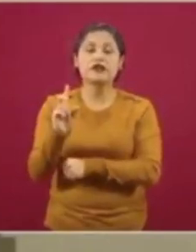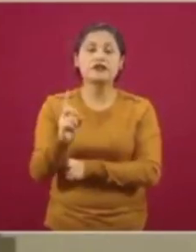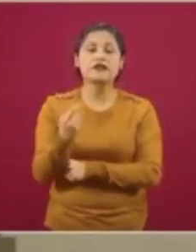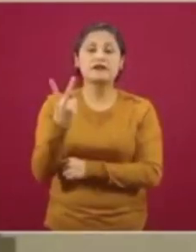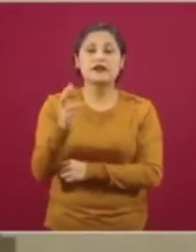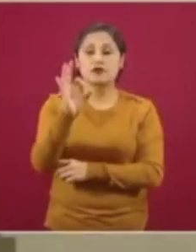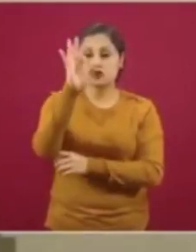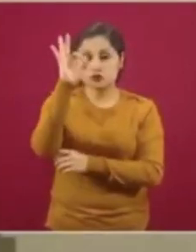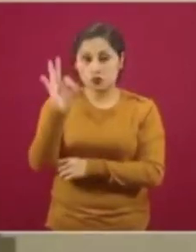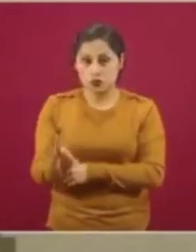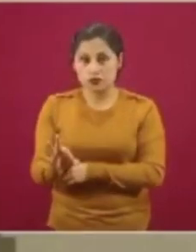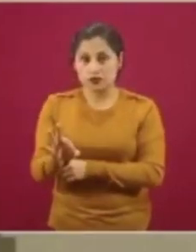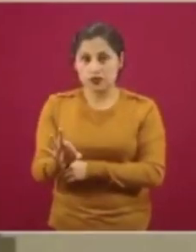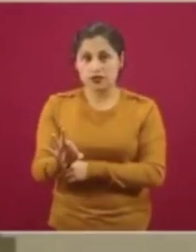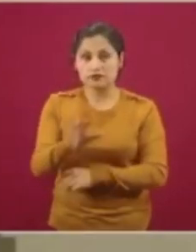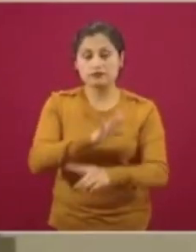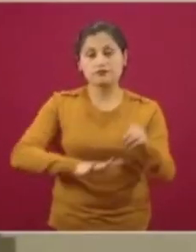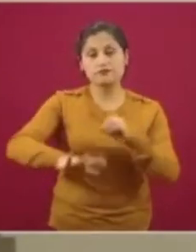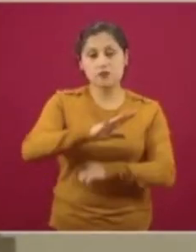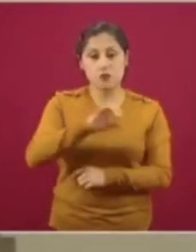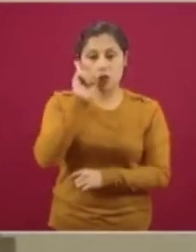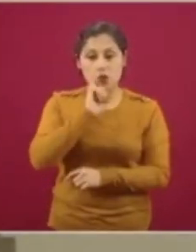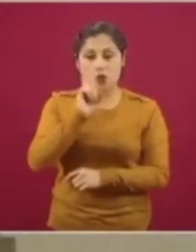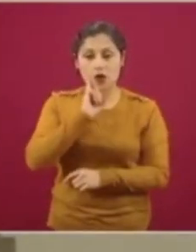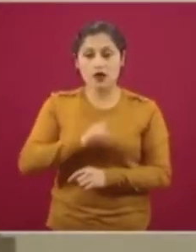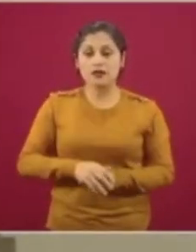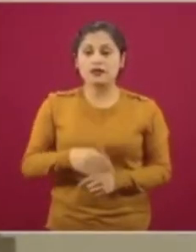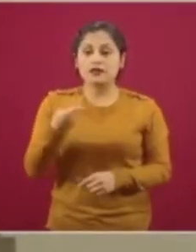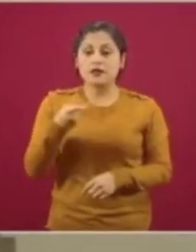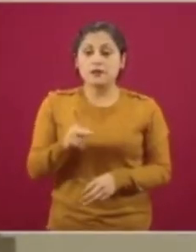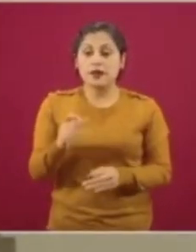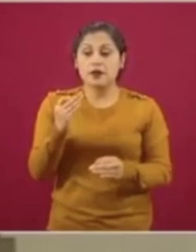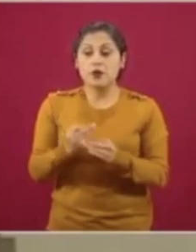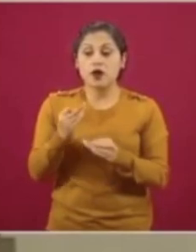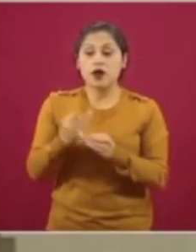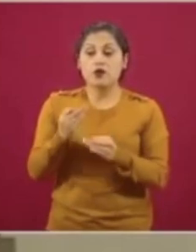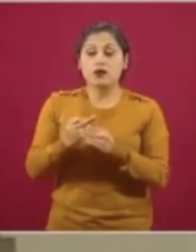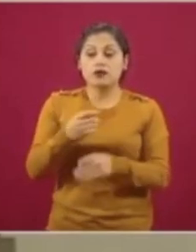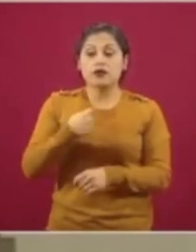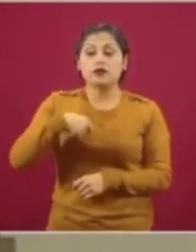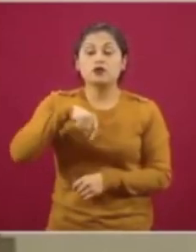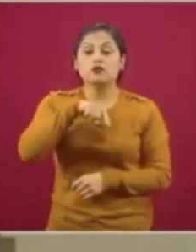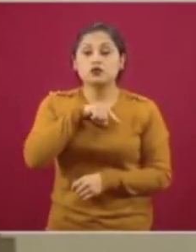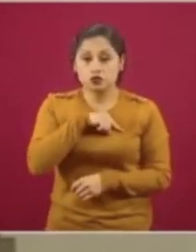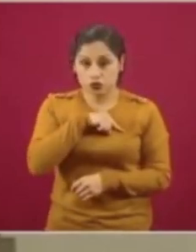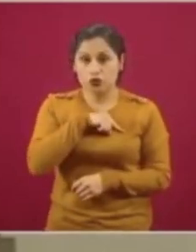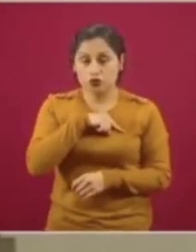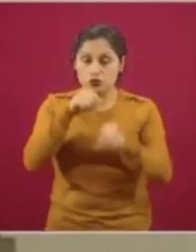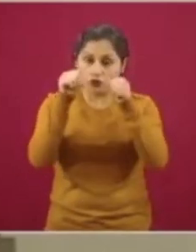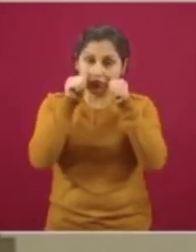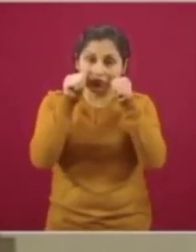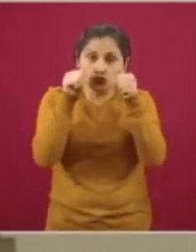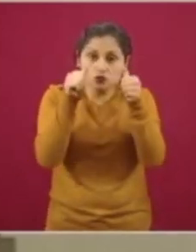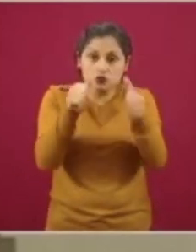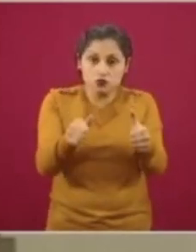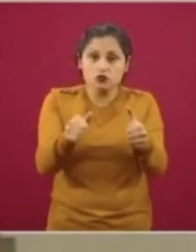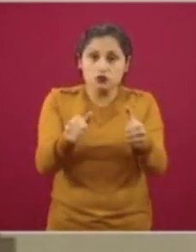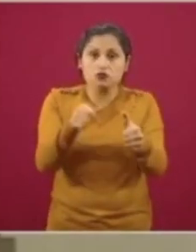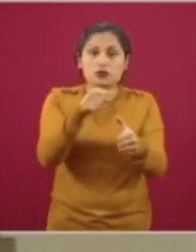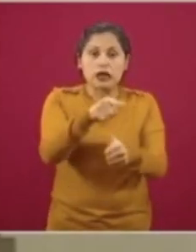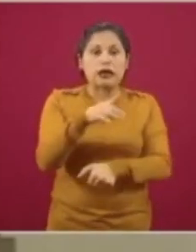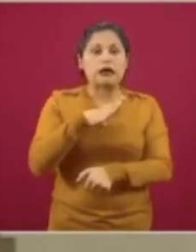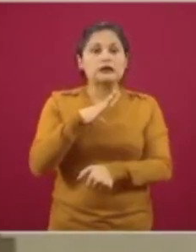del total a mujeres. Sólo que en esta etapa estamos canalizando más apoyos a quienes tienen cuenta